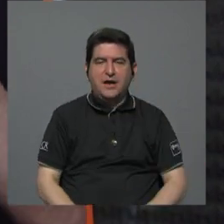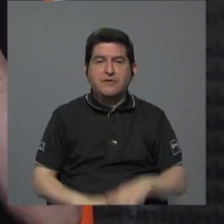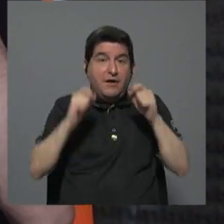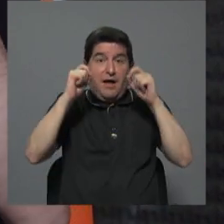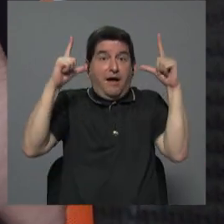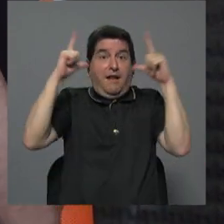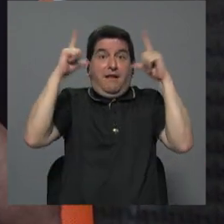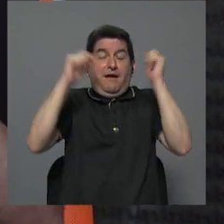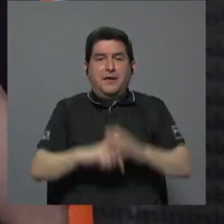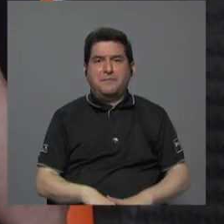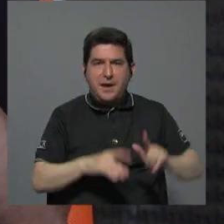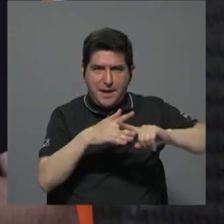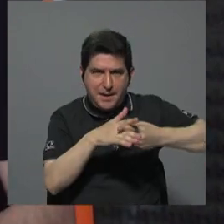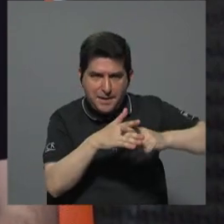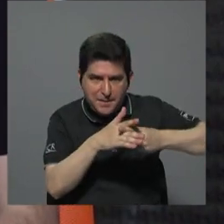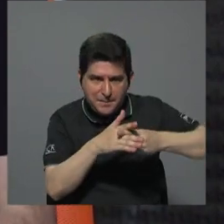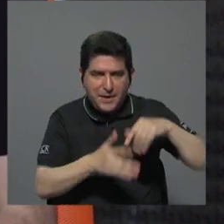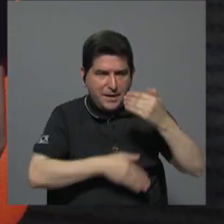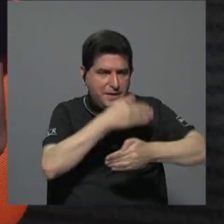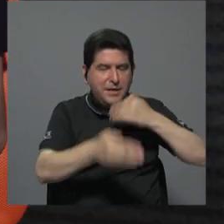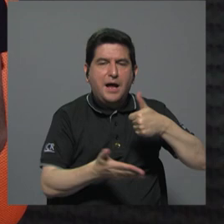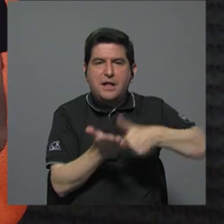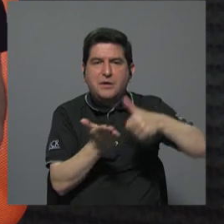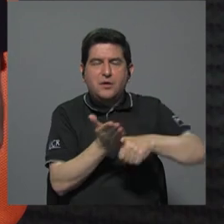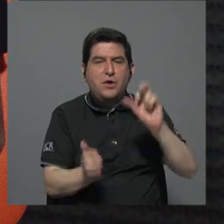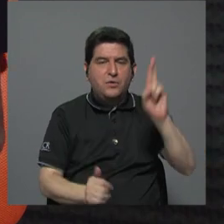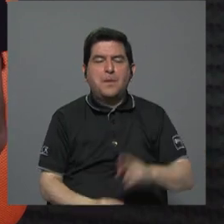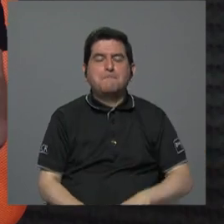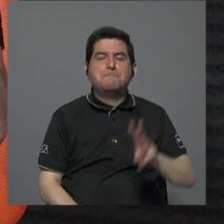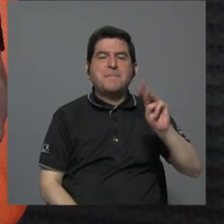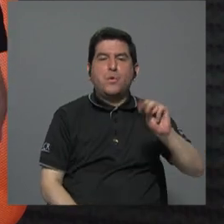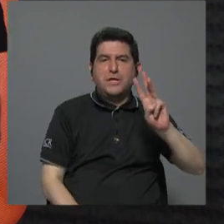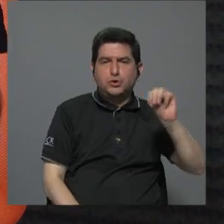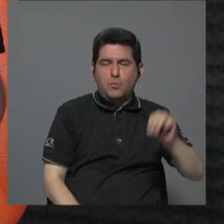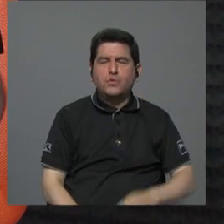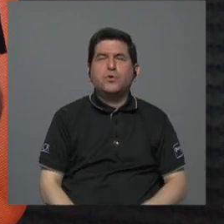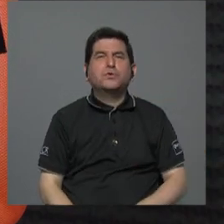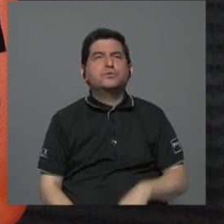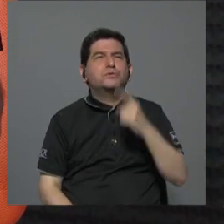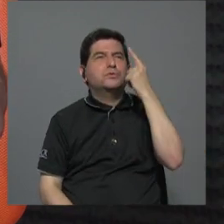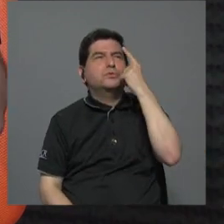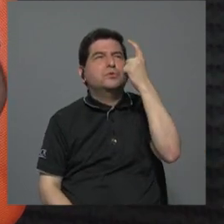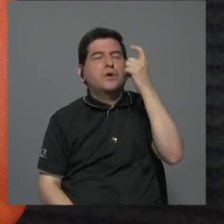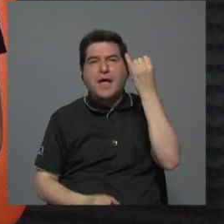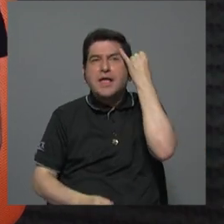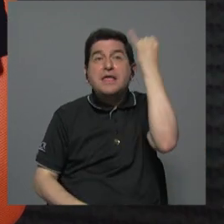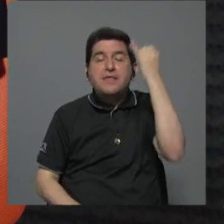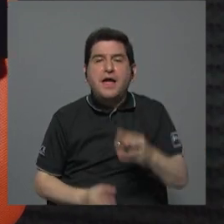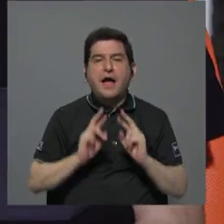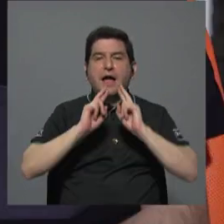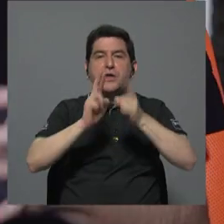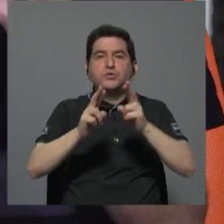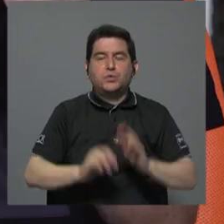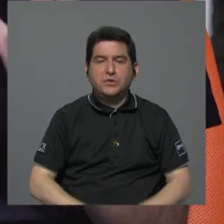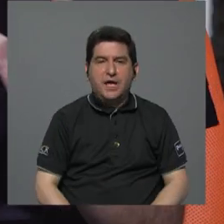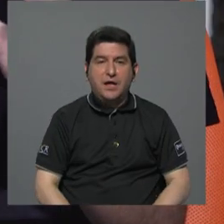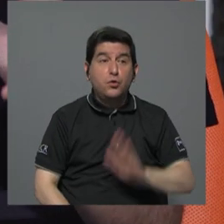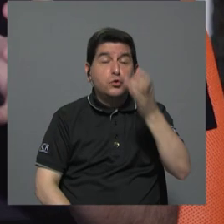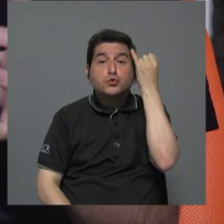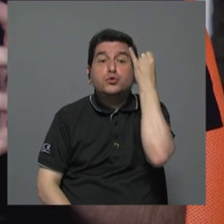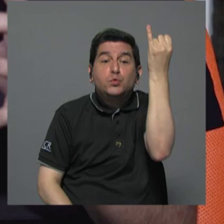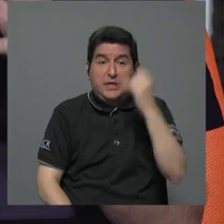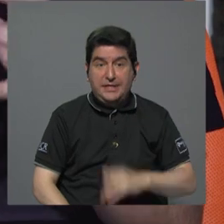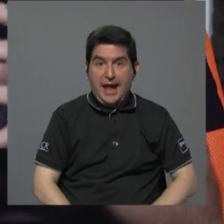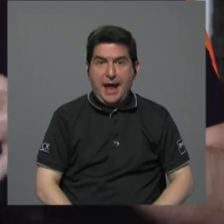alarmas sobre la mecánica electoral en Costa Rica el redactor Mauricio Muñoz conjeturó con una idea y con un resultado su idea